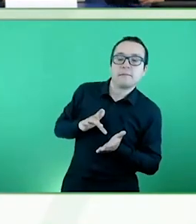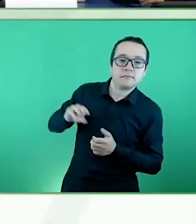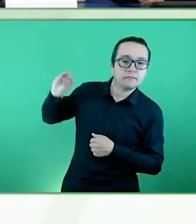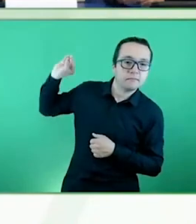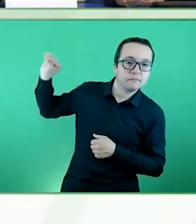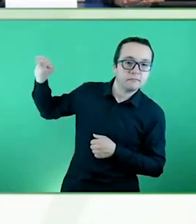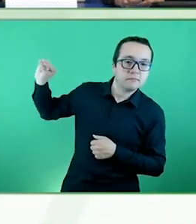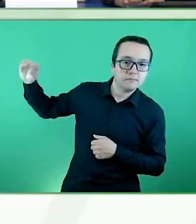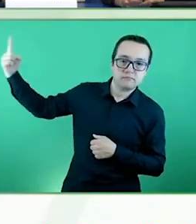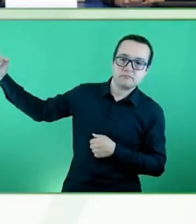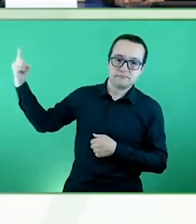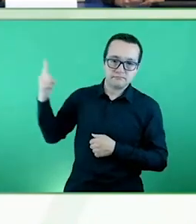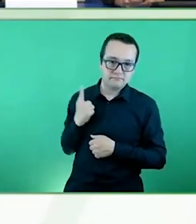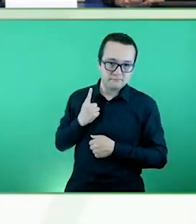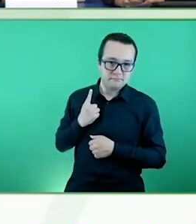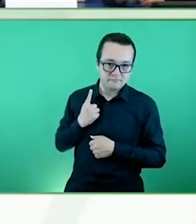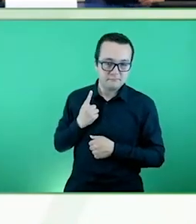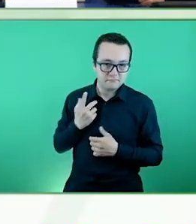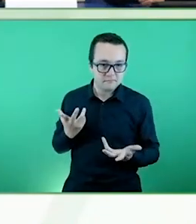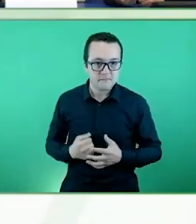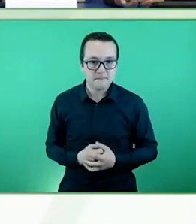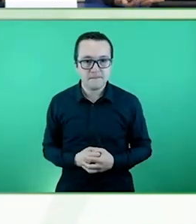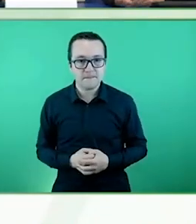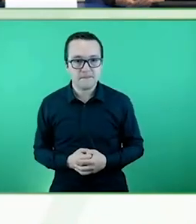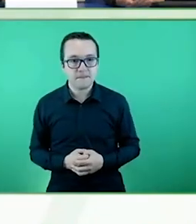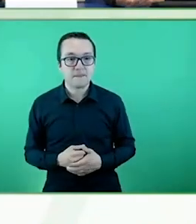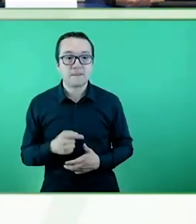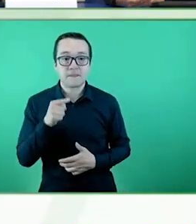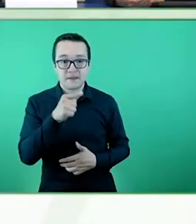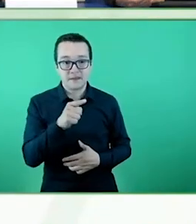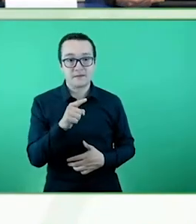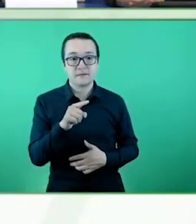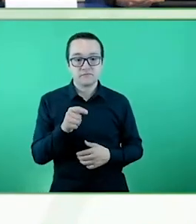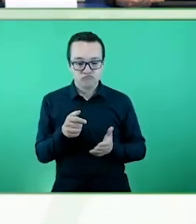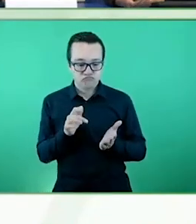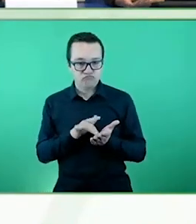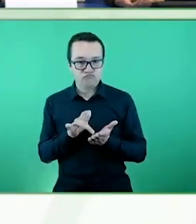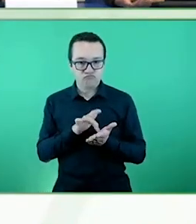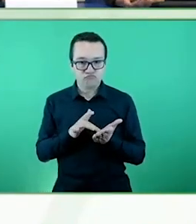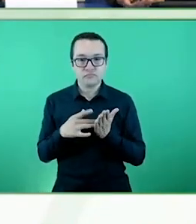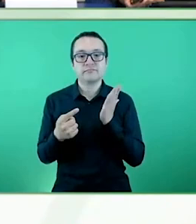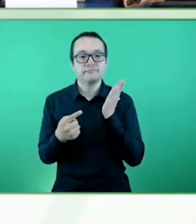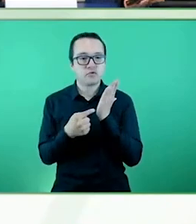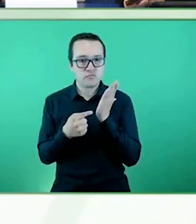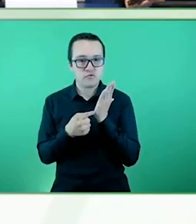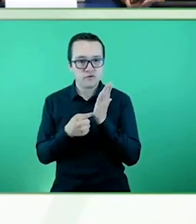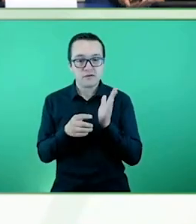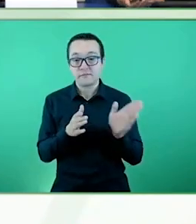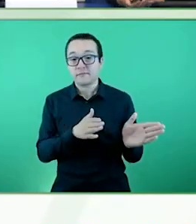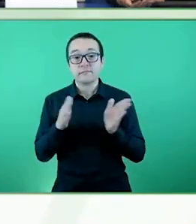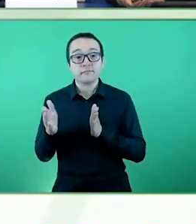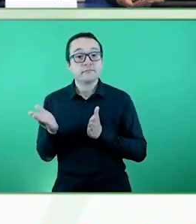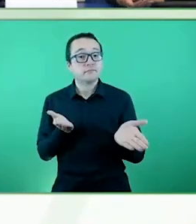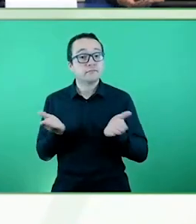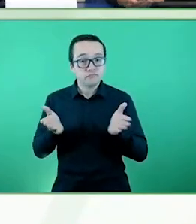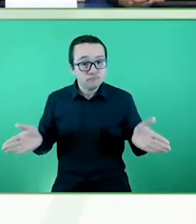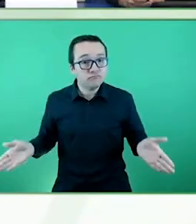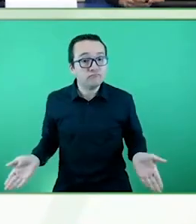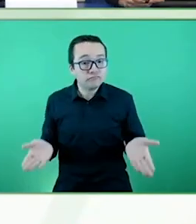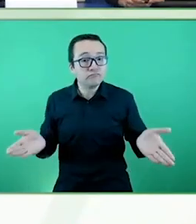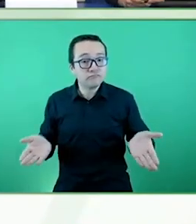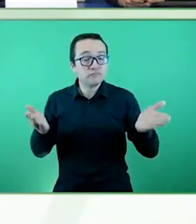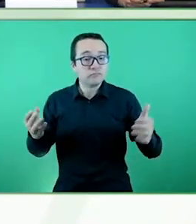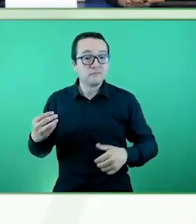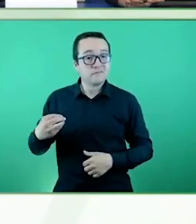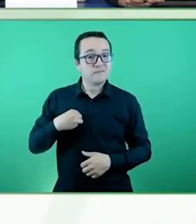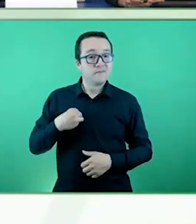Vale, bueno, como explicaba, domotización, tenemos el servicio también de promoción de la vida independiente. Aquí sí que es